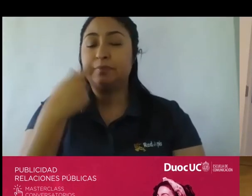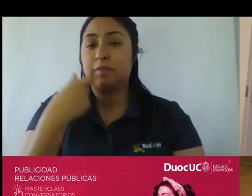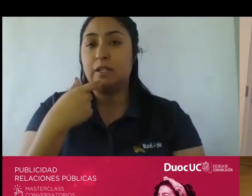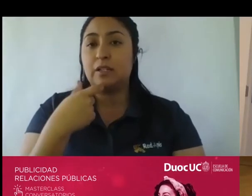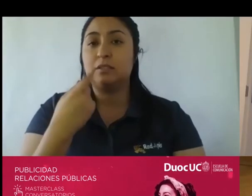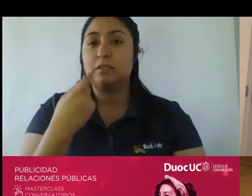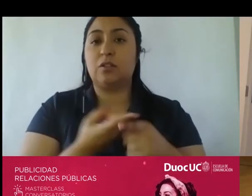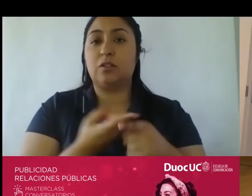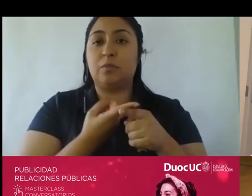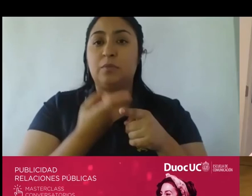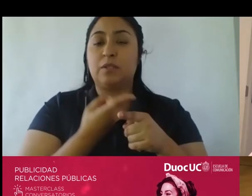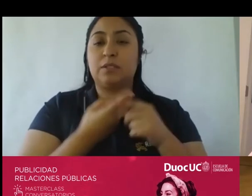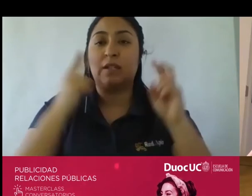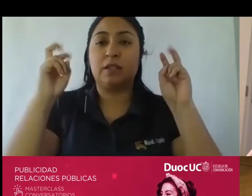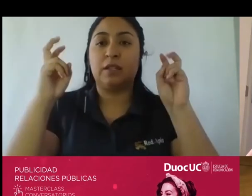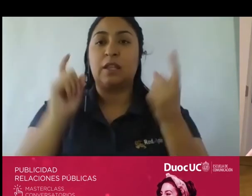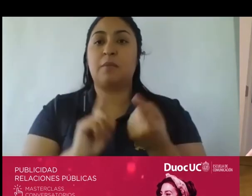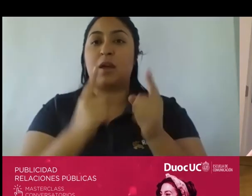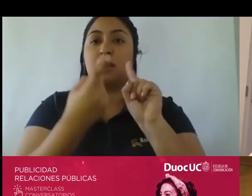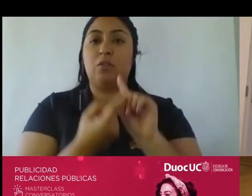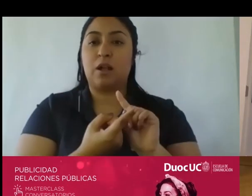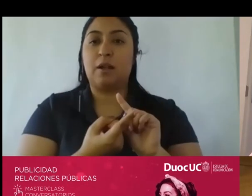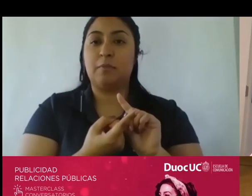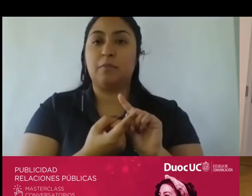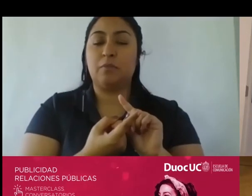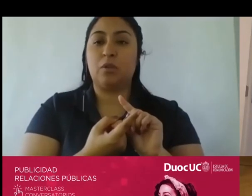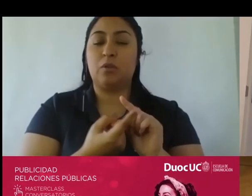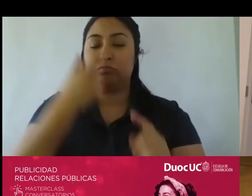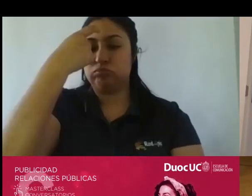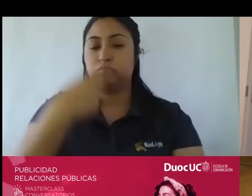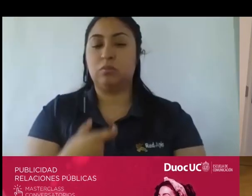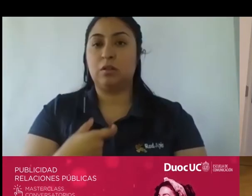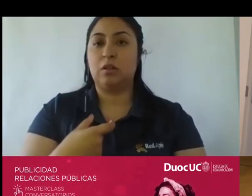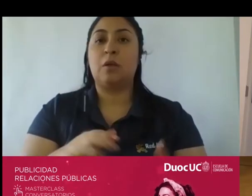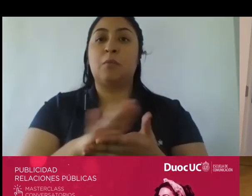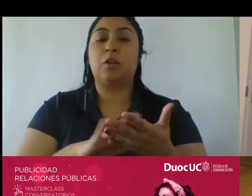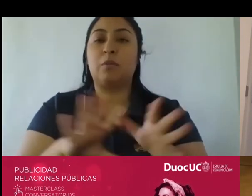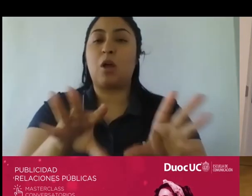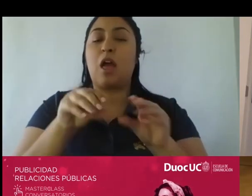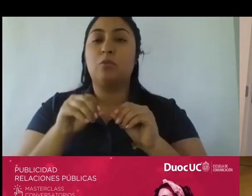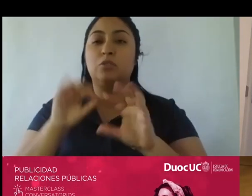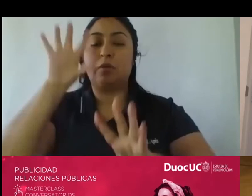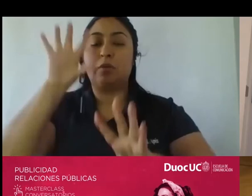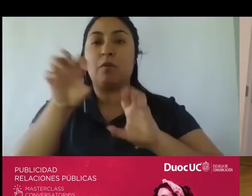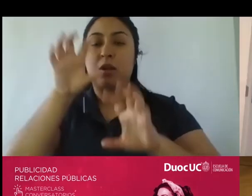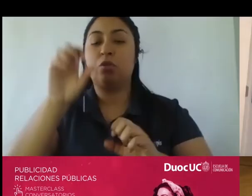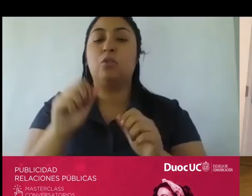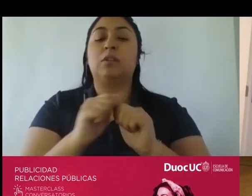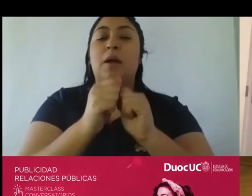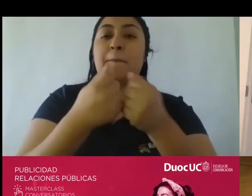sobre los cambios como conductuales que había la opción de mascotas de hacer pan de aprender algún instrumento creo que